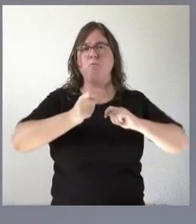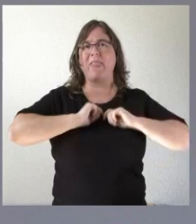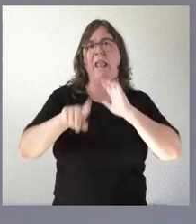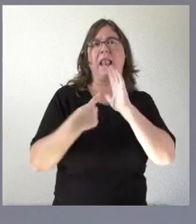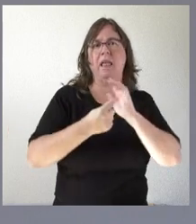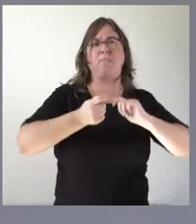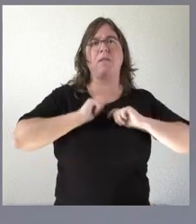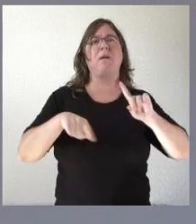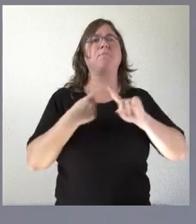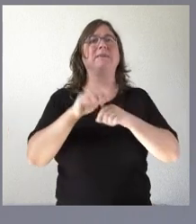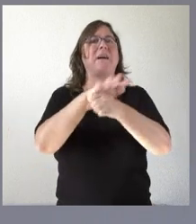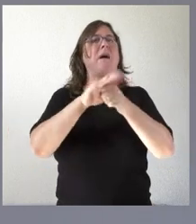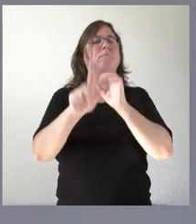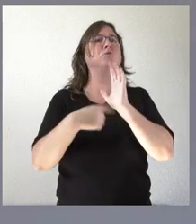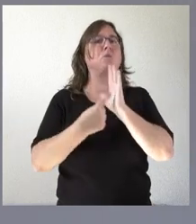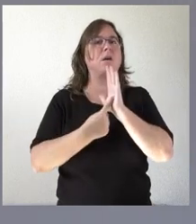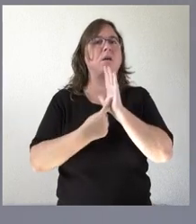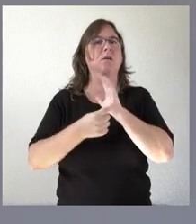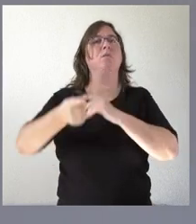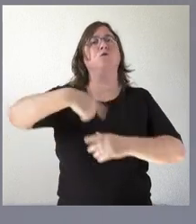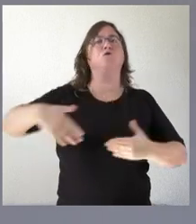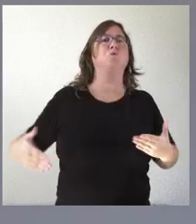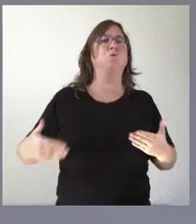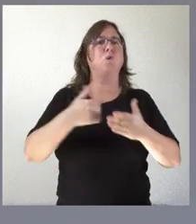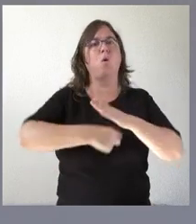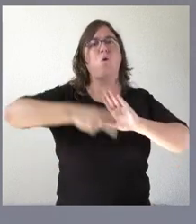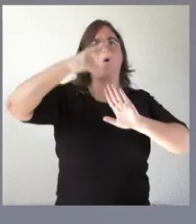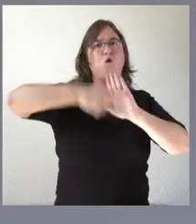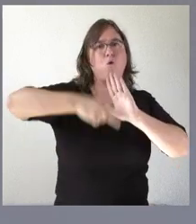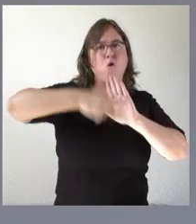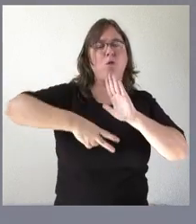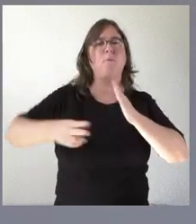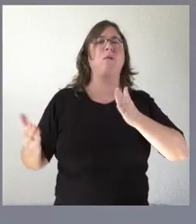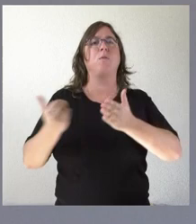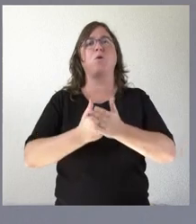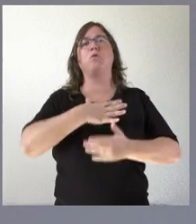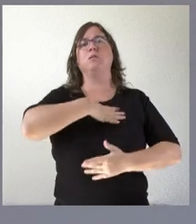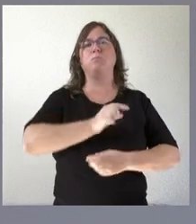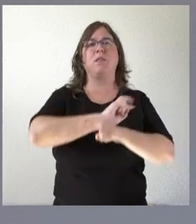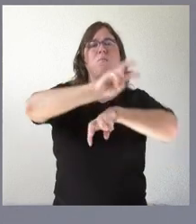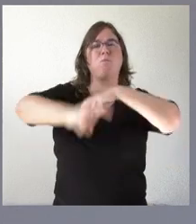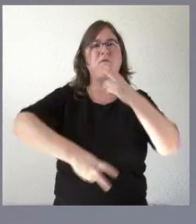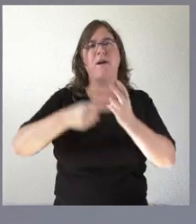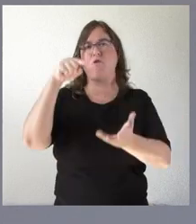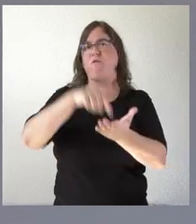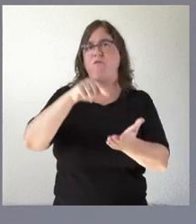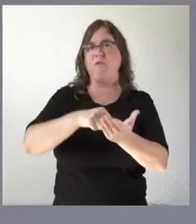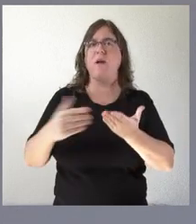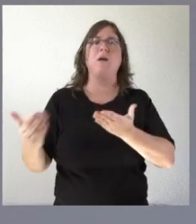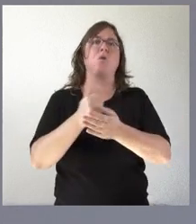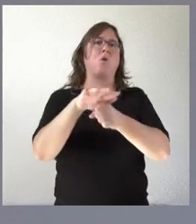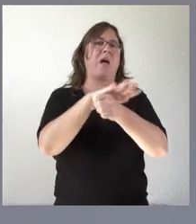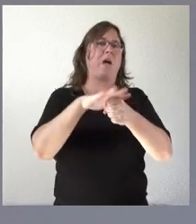y dentro del ámbito de la ley pues toda la normativa todas las posibilidades de modificaciones fiscales todos los ámbitos